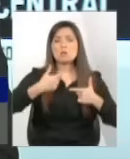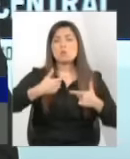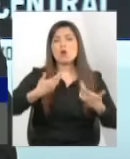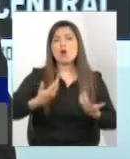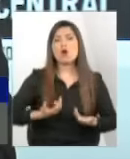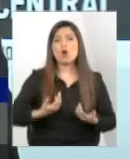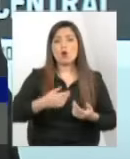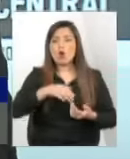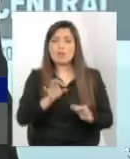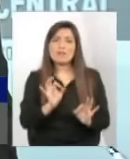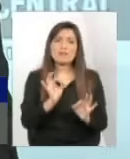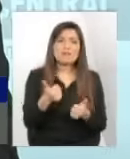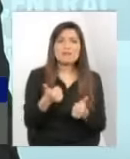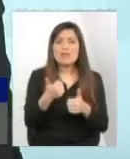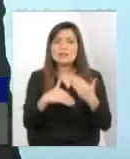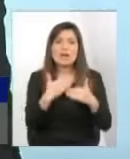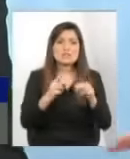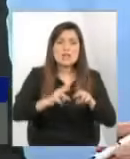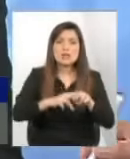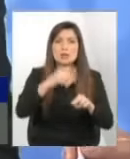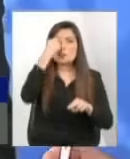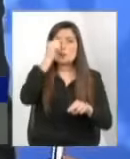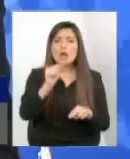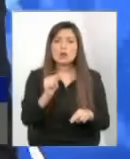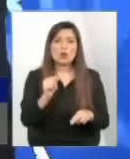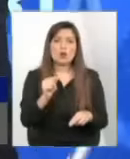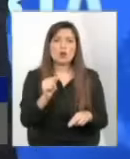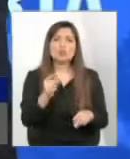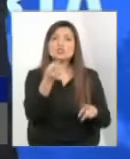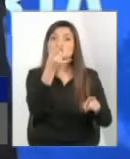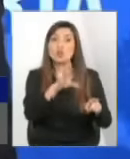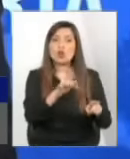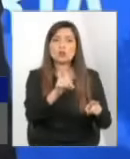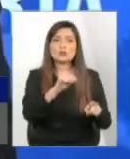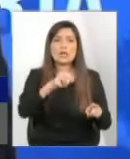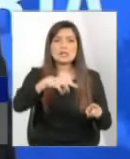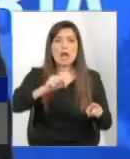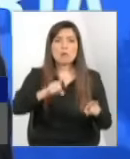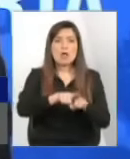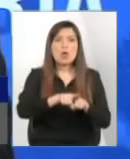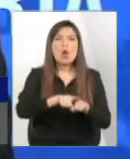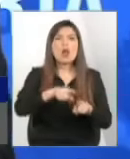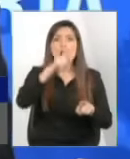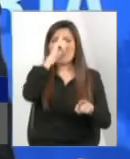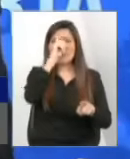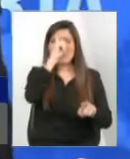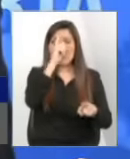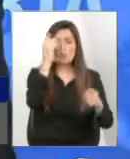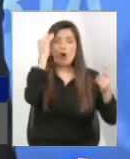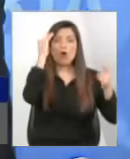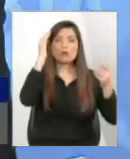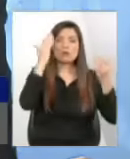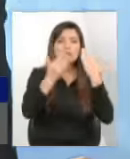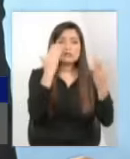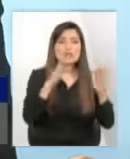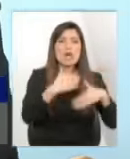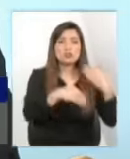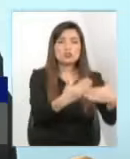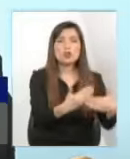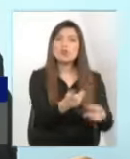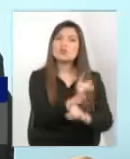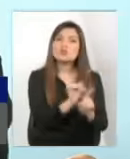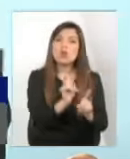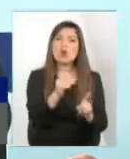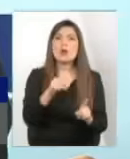en esta materia no es posible que Sename sea el gran hospital psiquiátrico con los niños requerimos los problemas de medicación son responsabilidad mensal